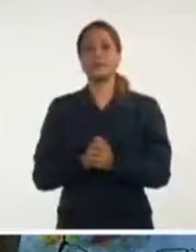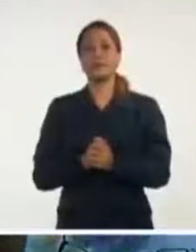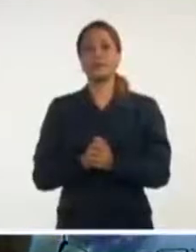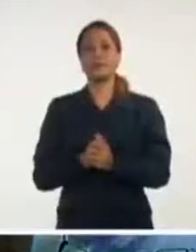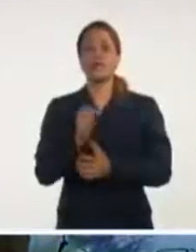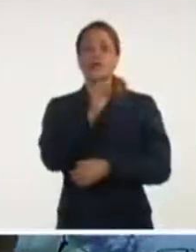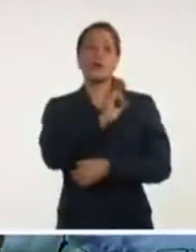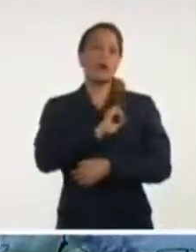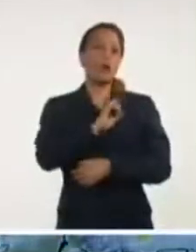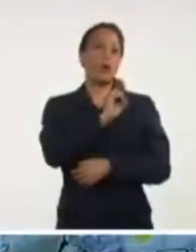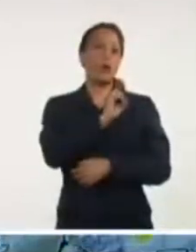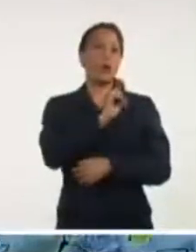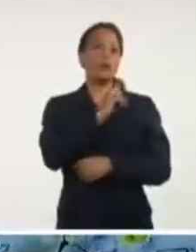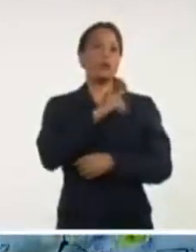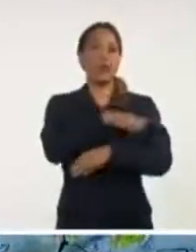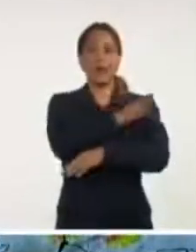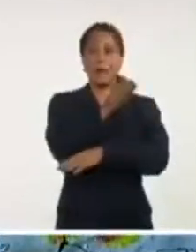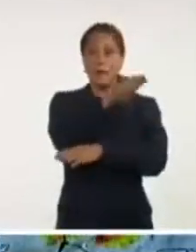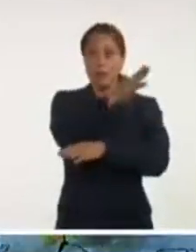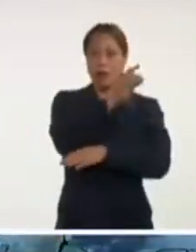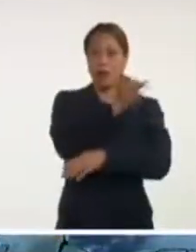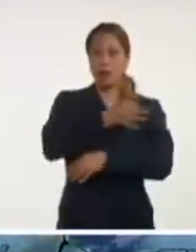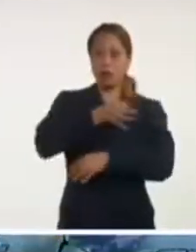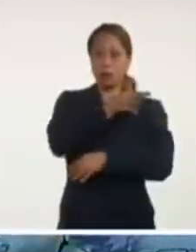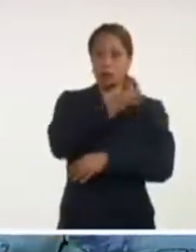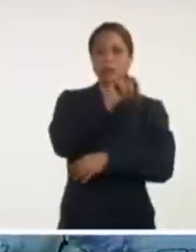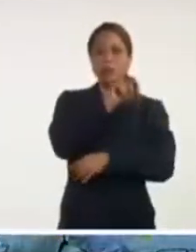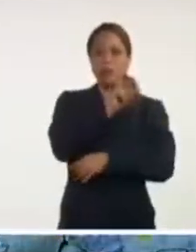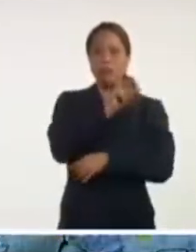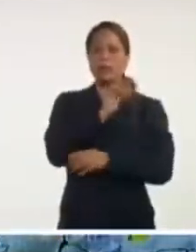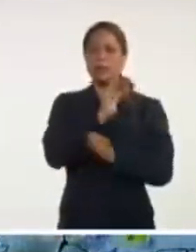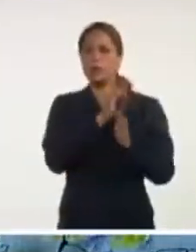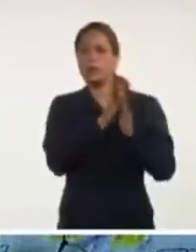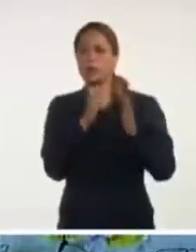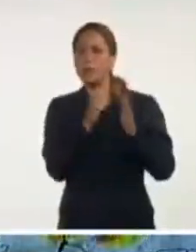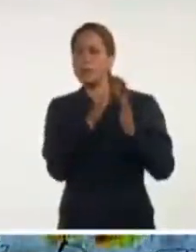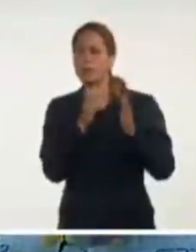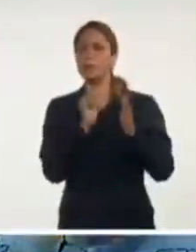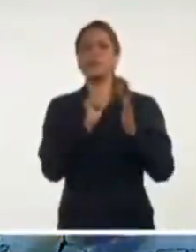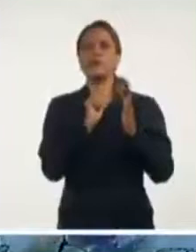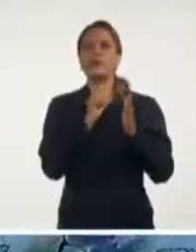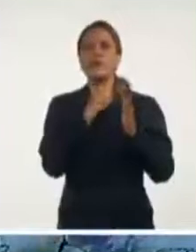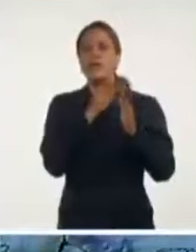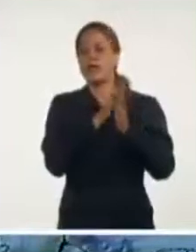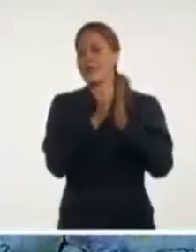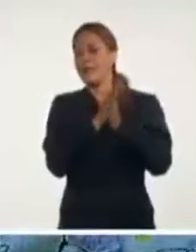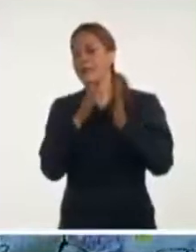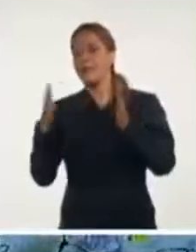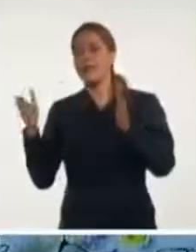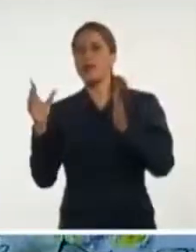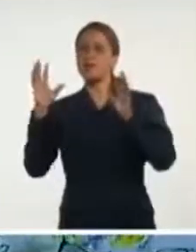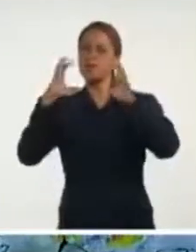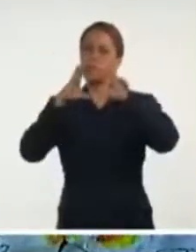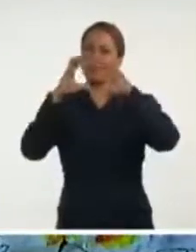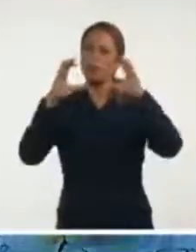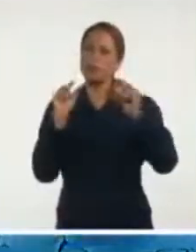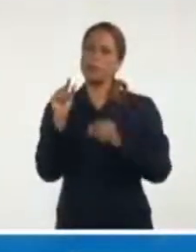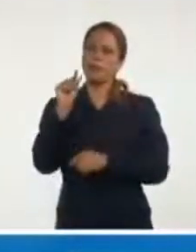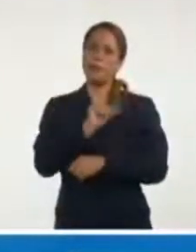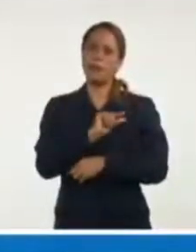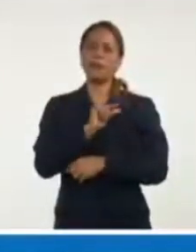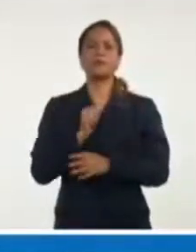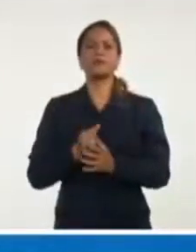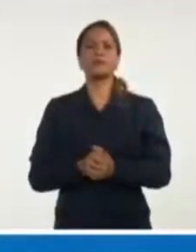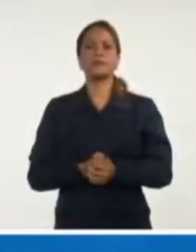en el aire superior sobre esta mitad oriental del país. El resto con muy poca nubosidad. Así estaremos hasta las